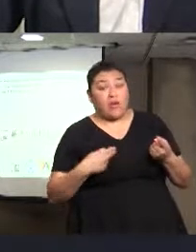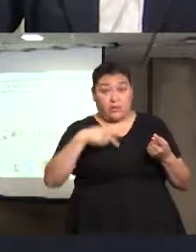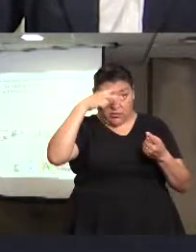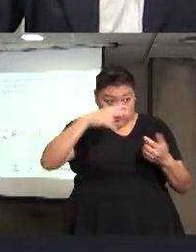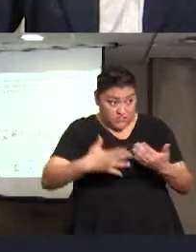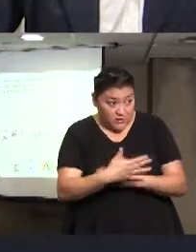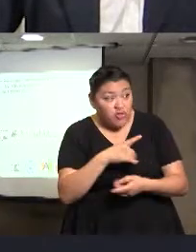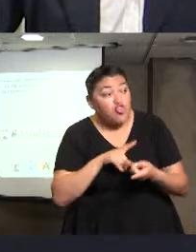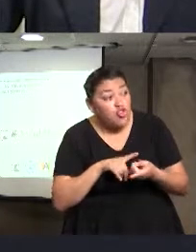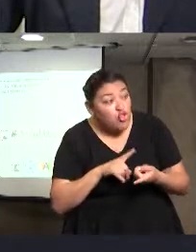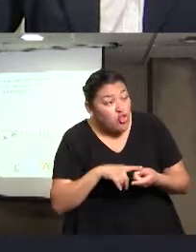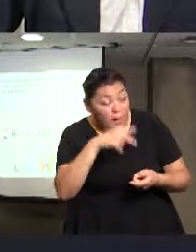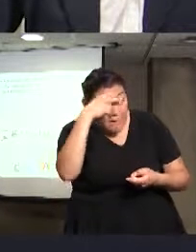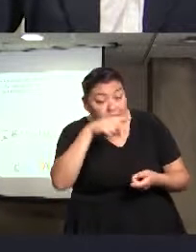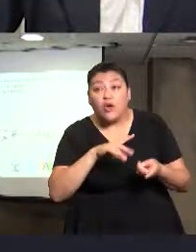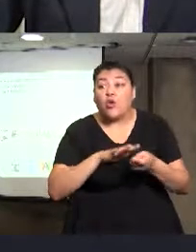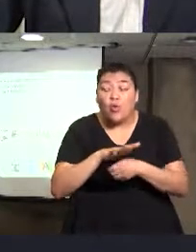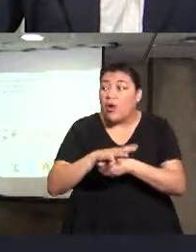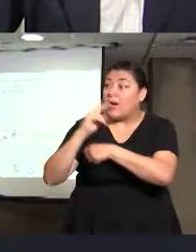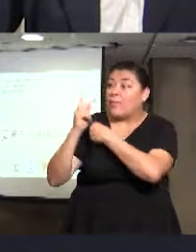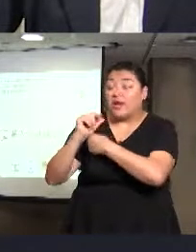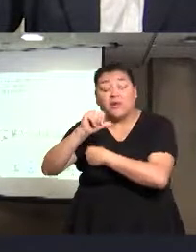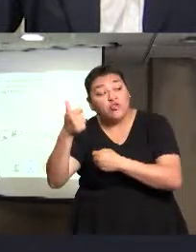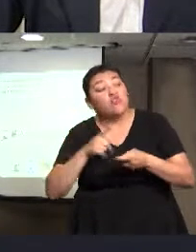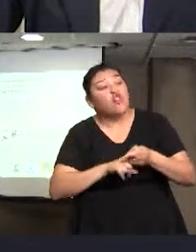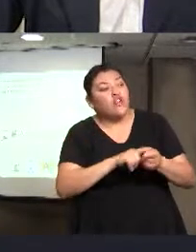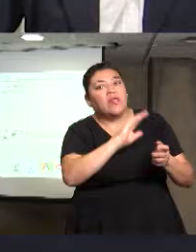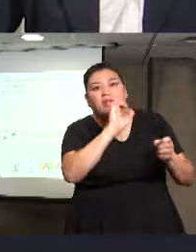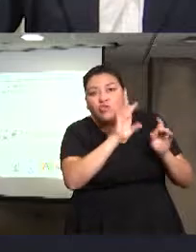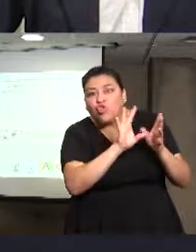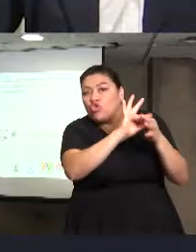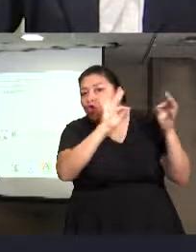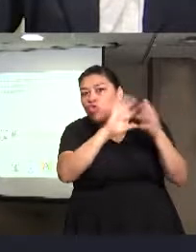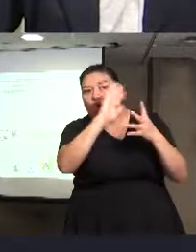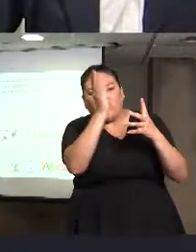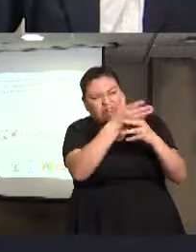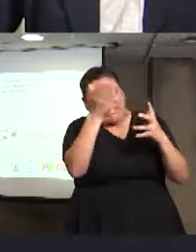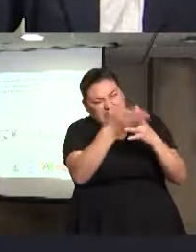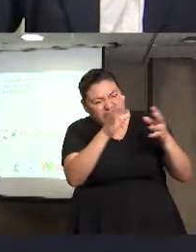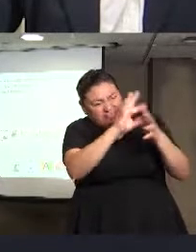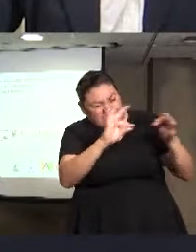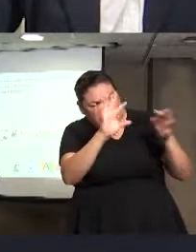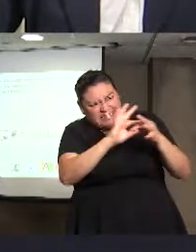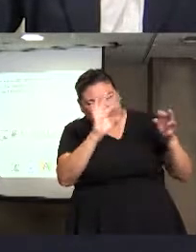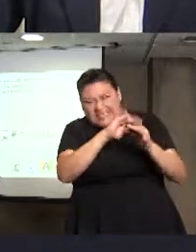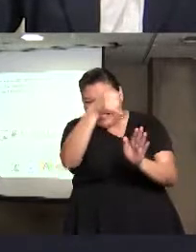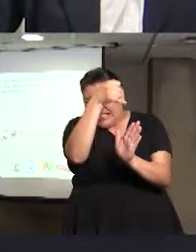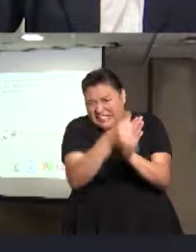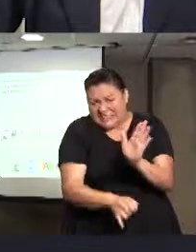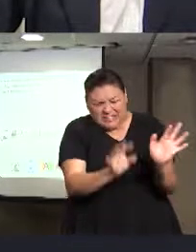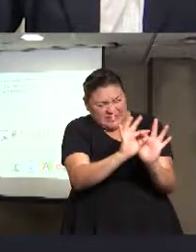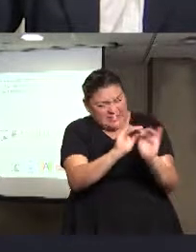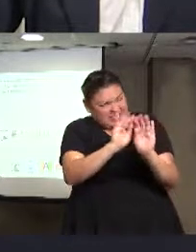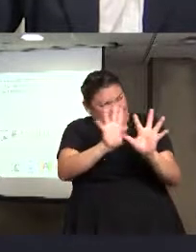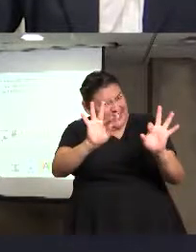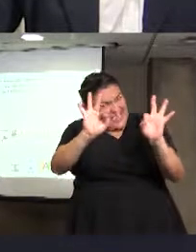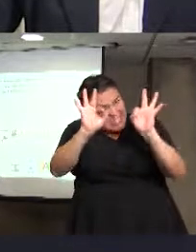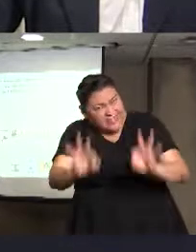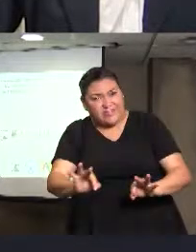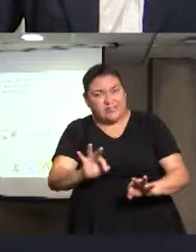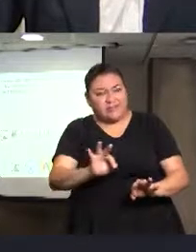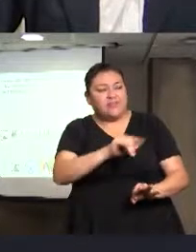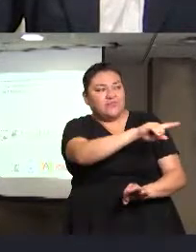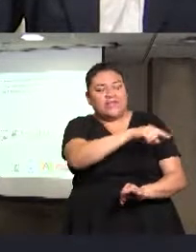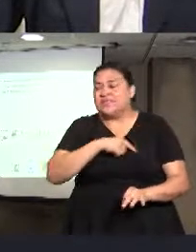les invito a que nos den un par de meses, en un par de meses estaremos dando esta, este nuevo, estos nuevos datos de la información que tenemos sobre,